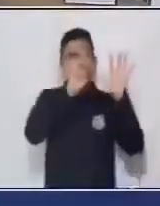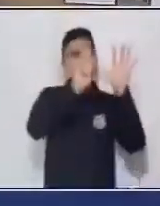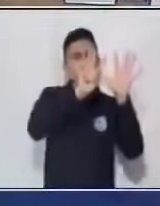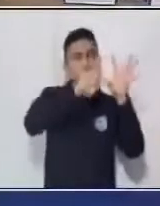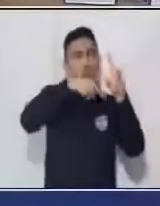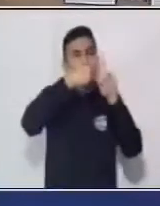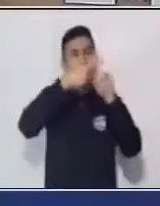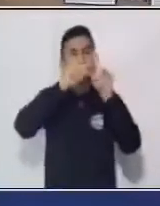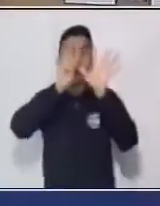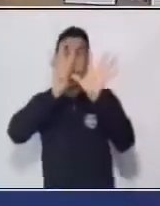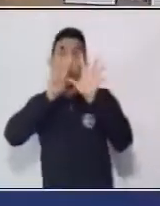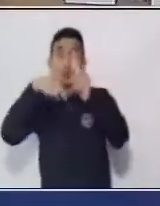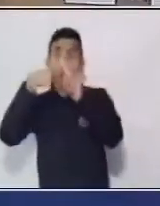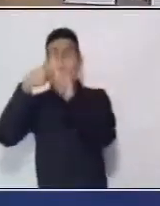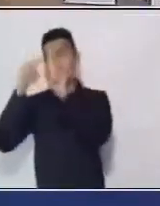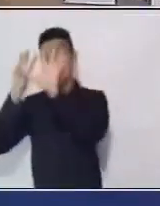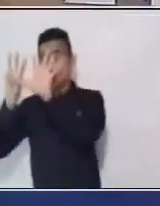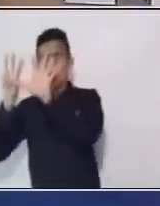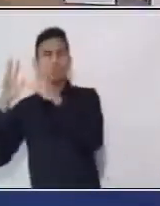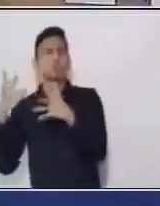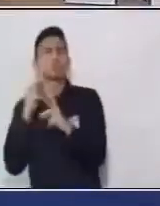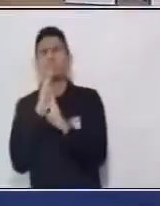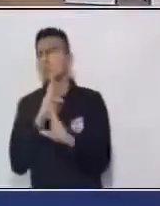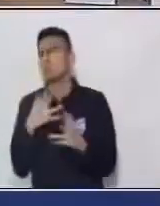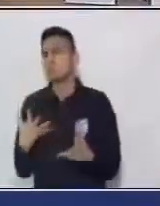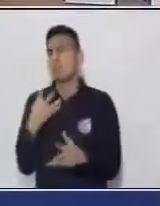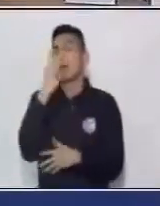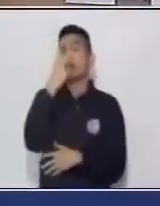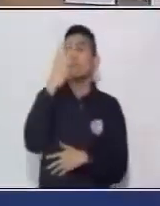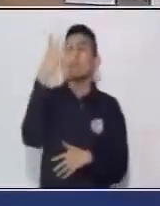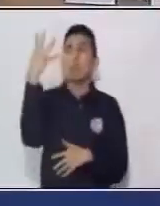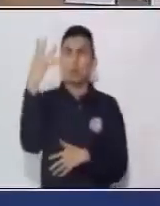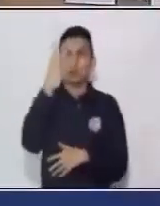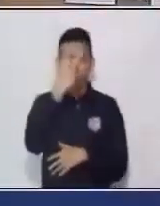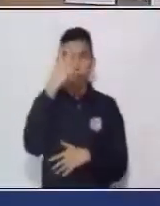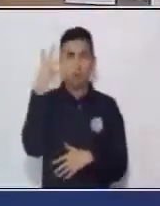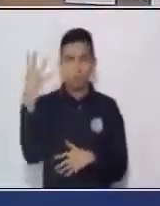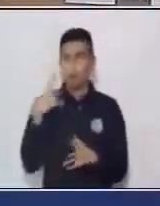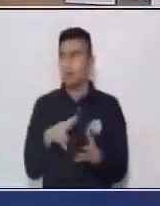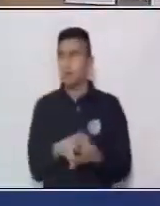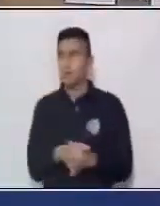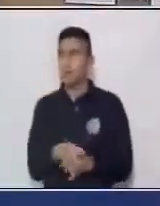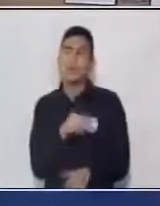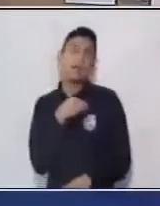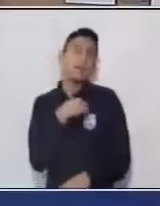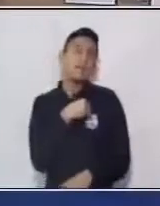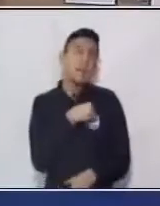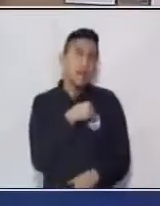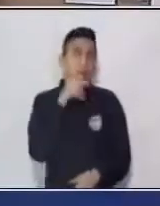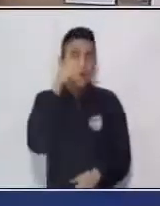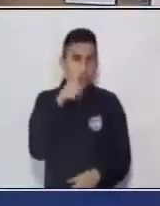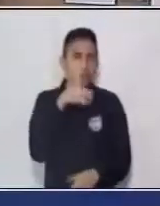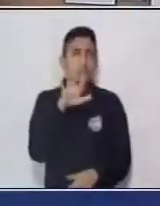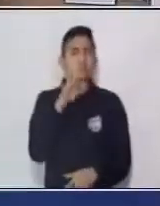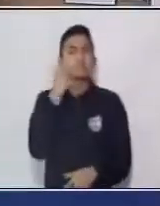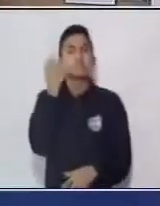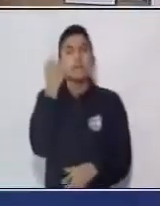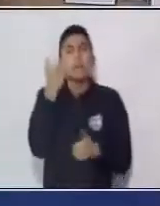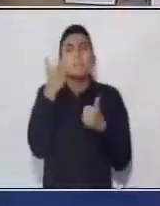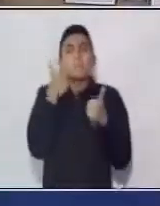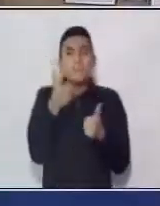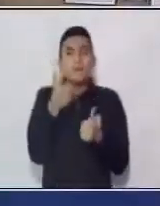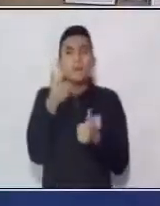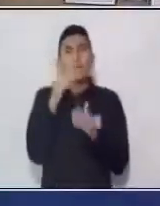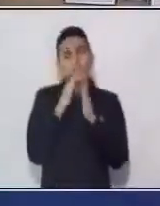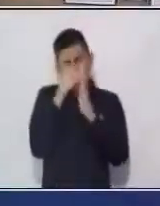ocho más ocho es igual a veinticuatro, quiero comprobar a ver si es cierto. Quiero que